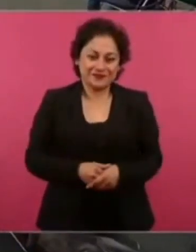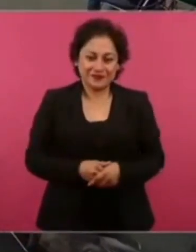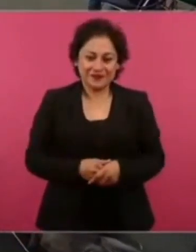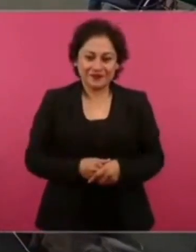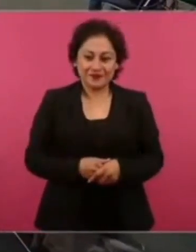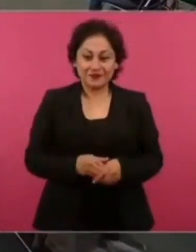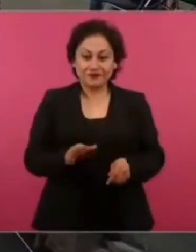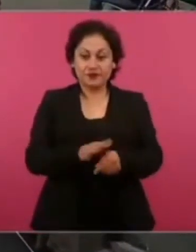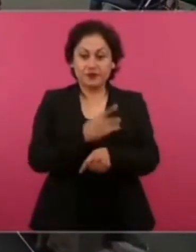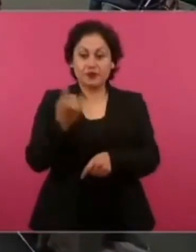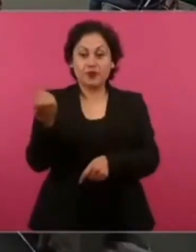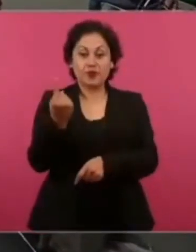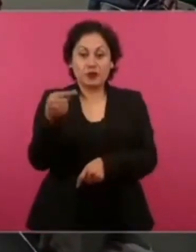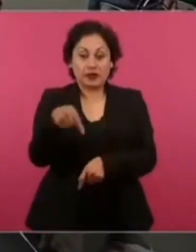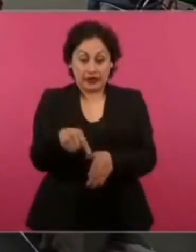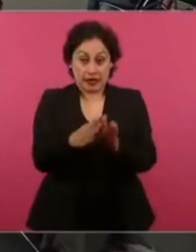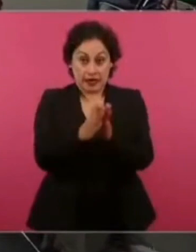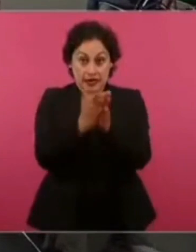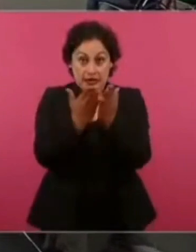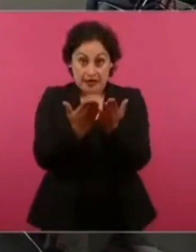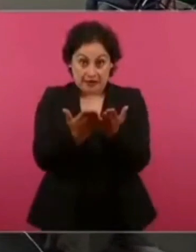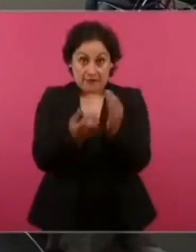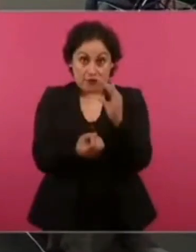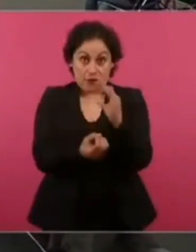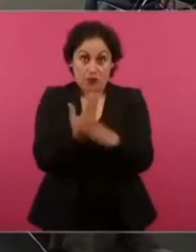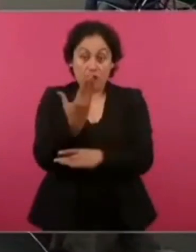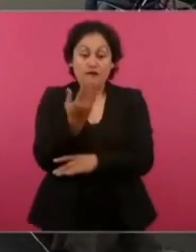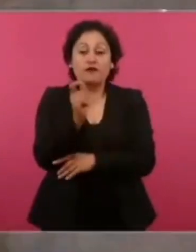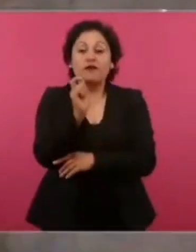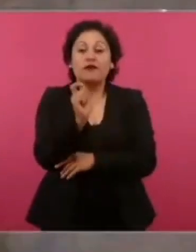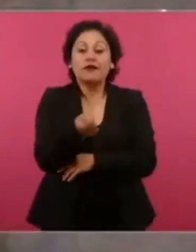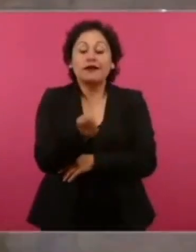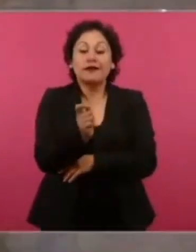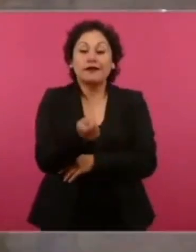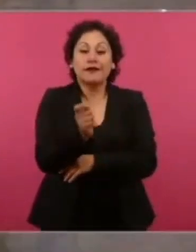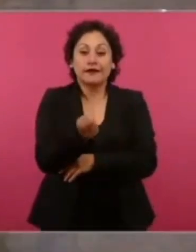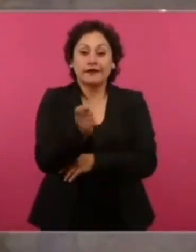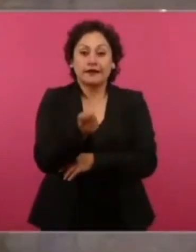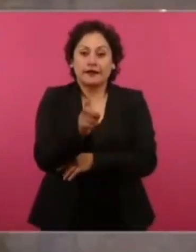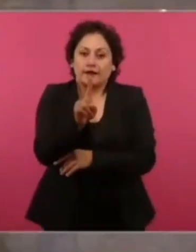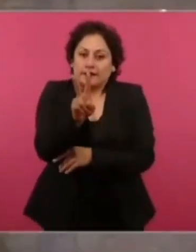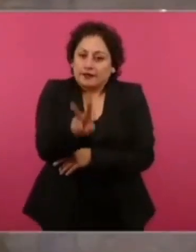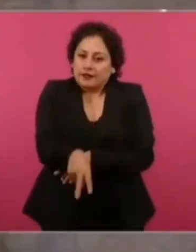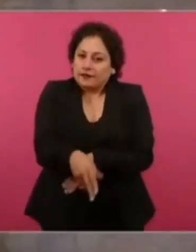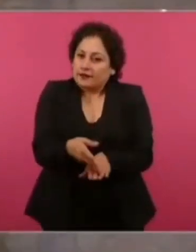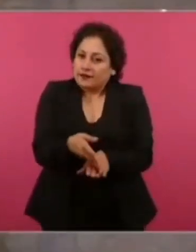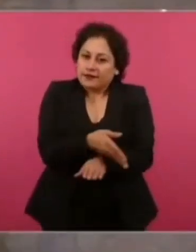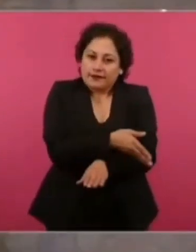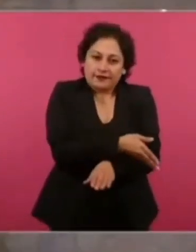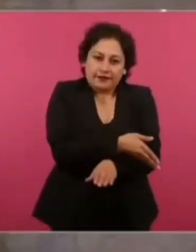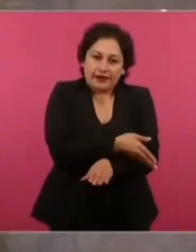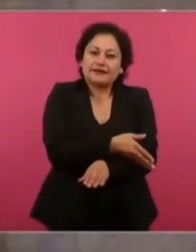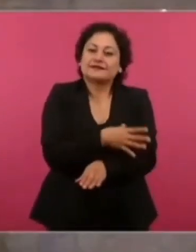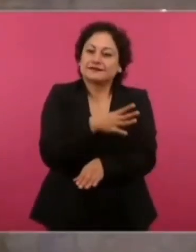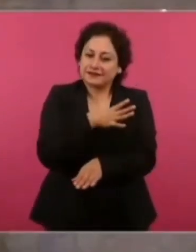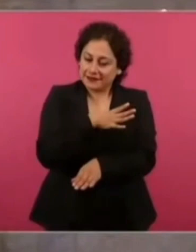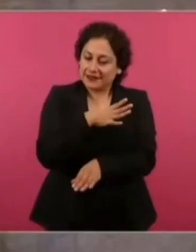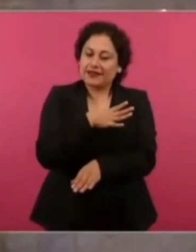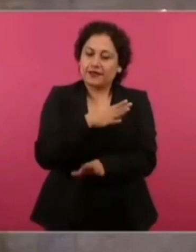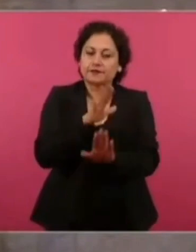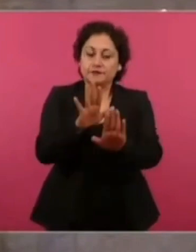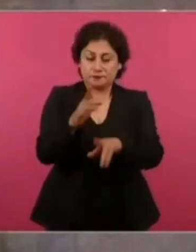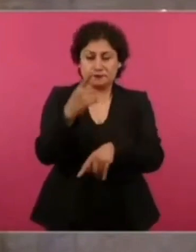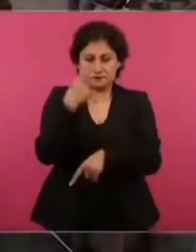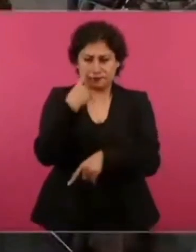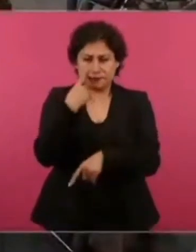esto de los libros de texto lo que está detrás... O sea, hay una parte ideológica,